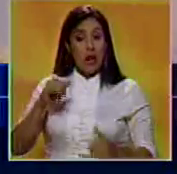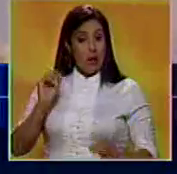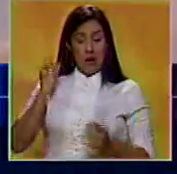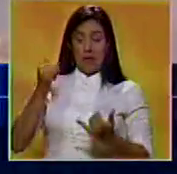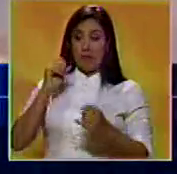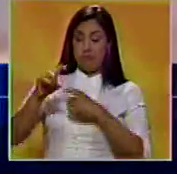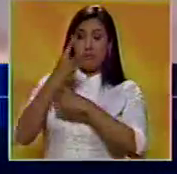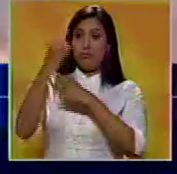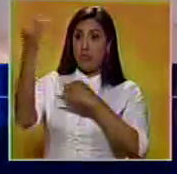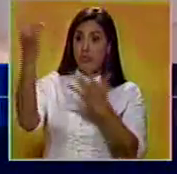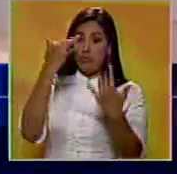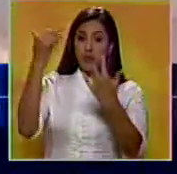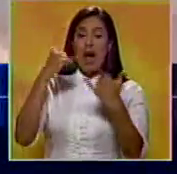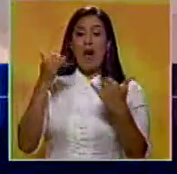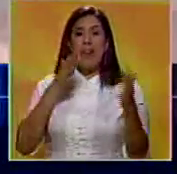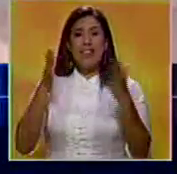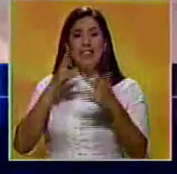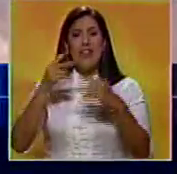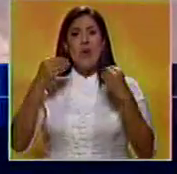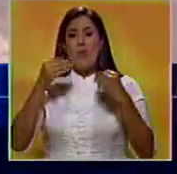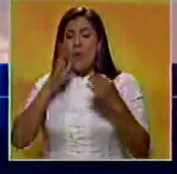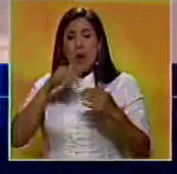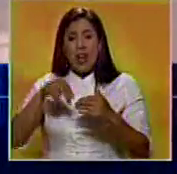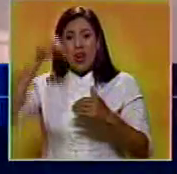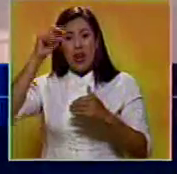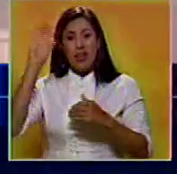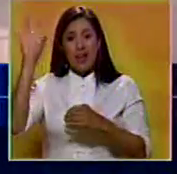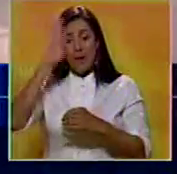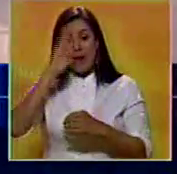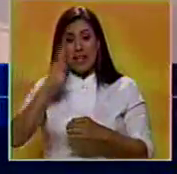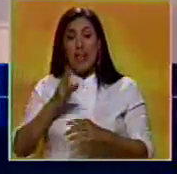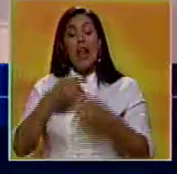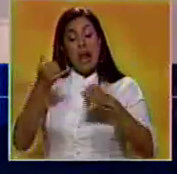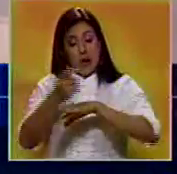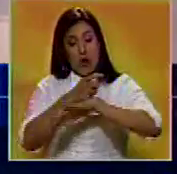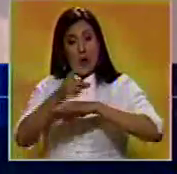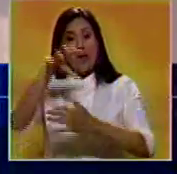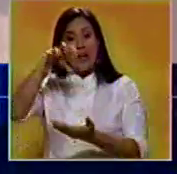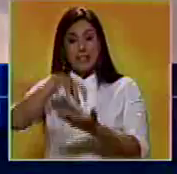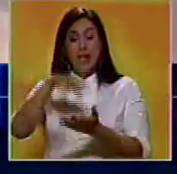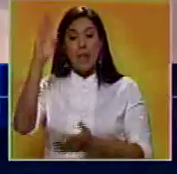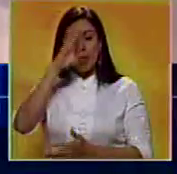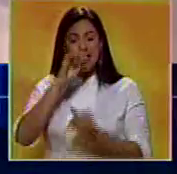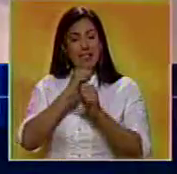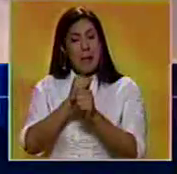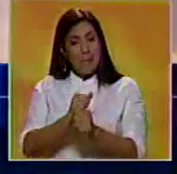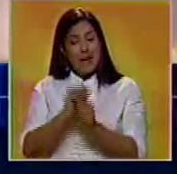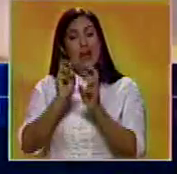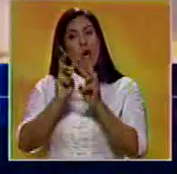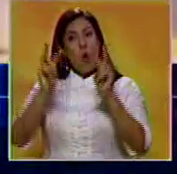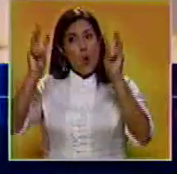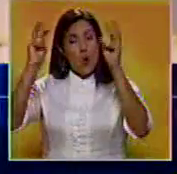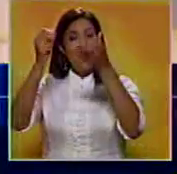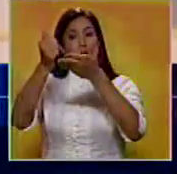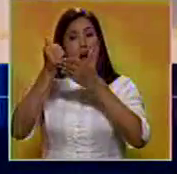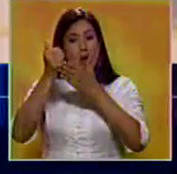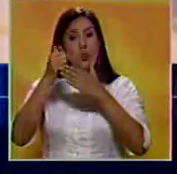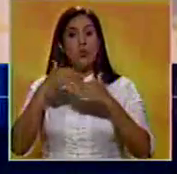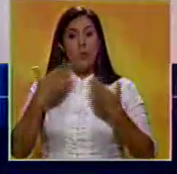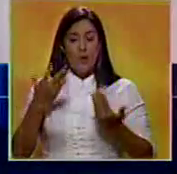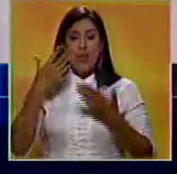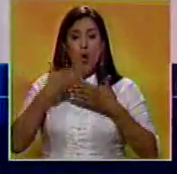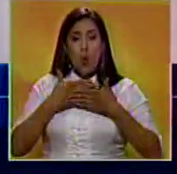que ha generado el colapso de servicios públicos en el norte de Brasil. La gobernadora del Estado brasileño espera que la ONU, a través de ACNUR,